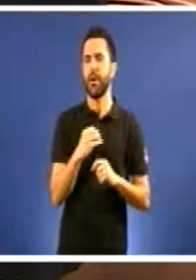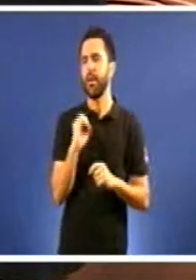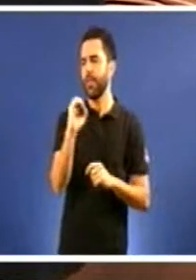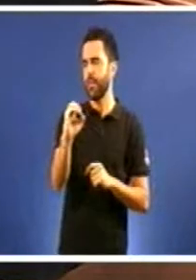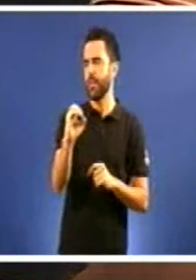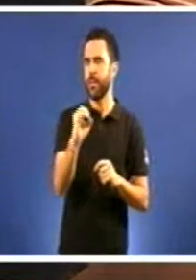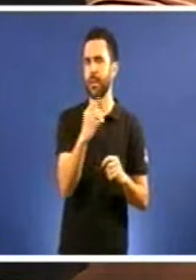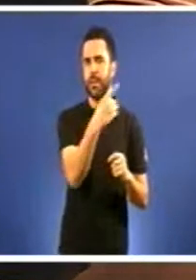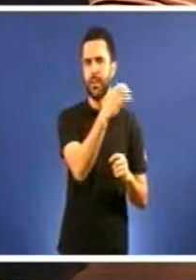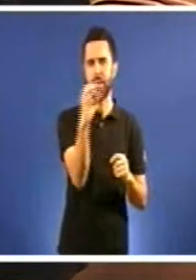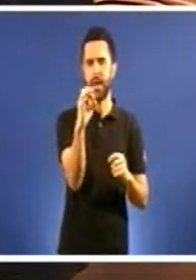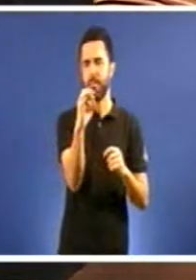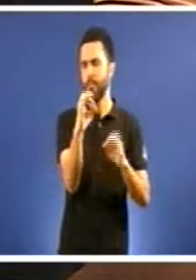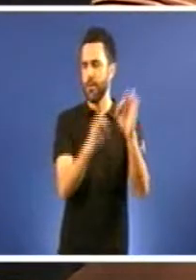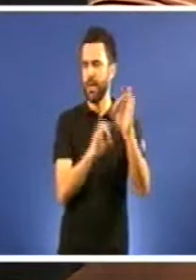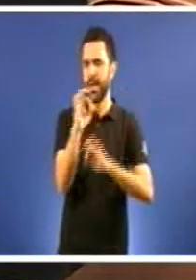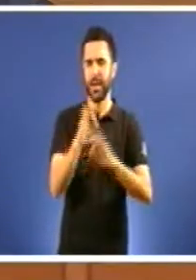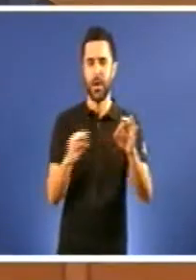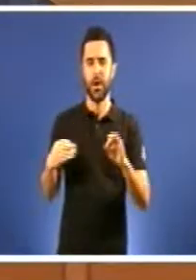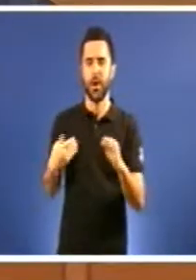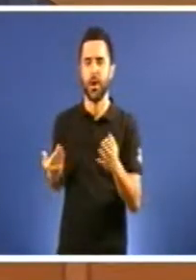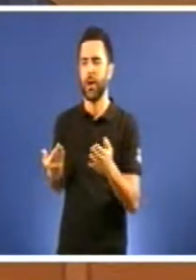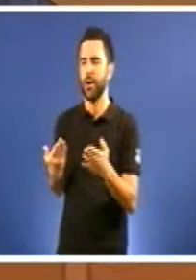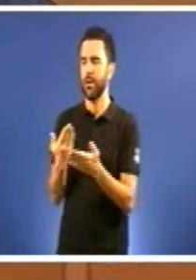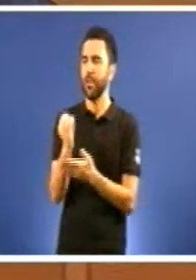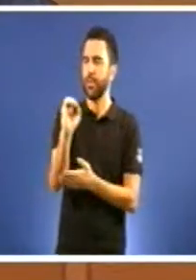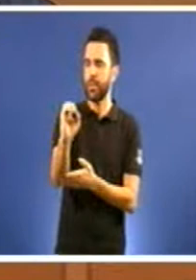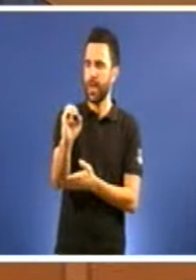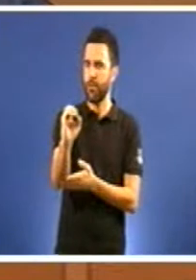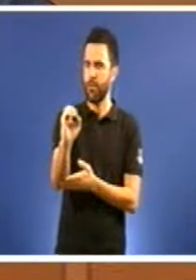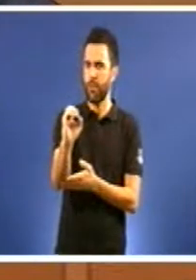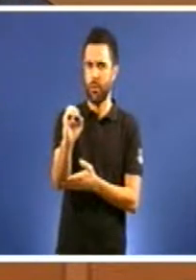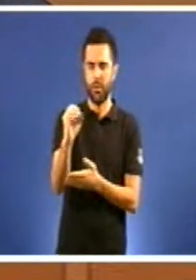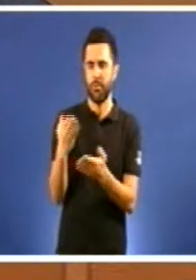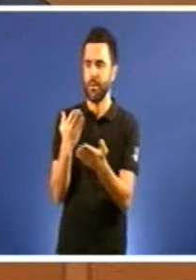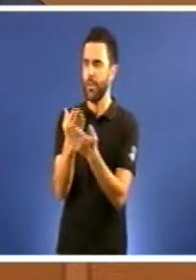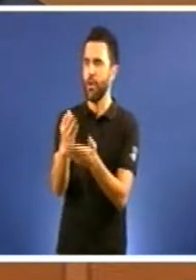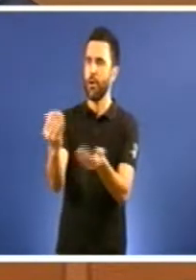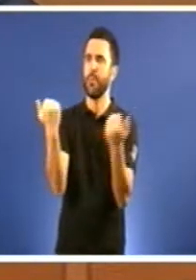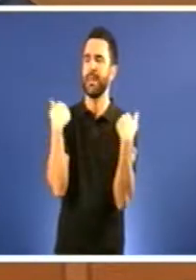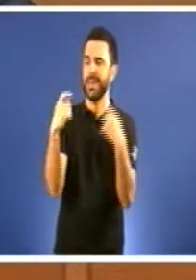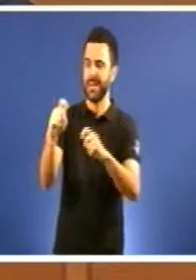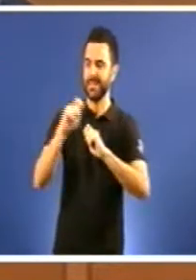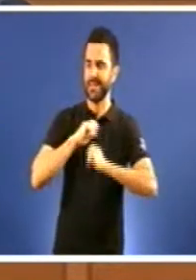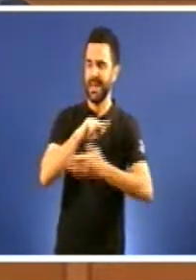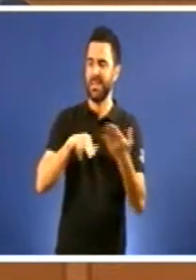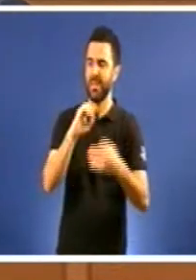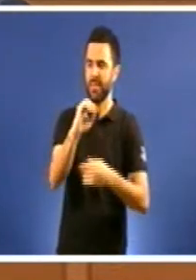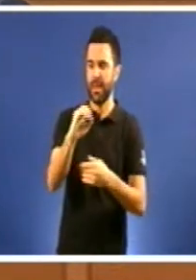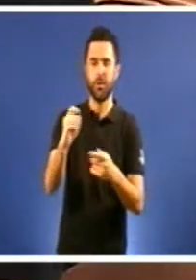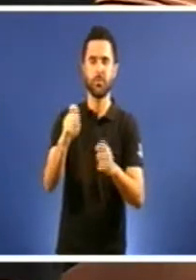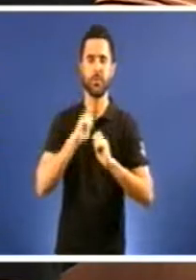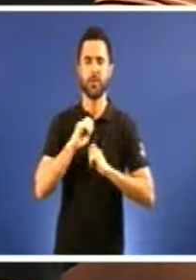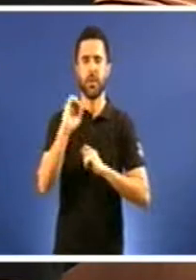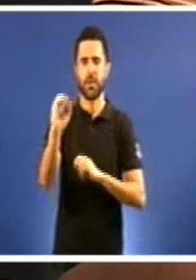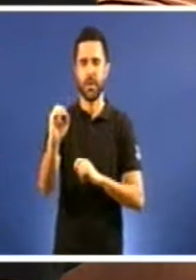solicitou. Cero competencias solicitadas, cero conseguidas. O goberno Rajoy tamén será lembrado como